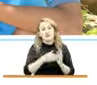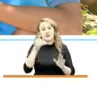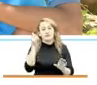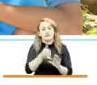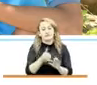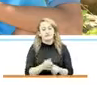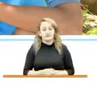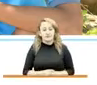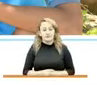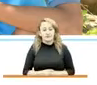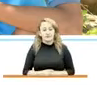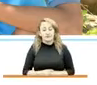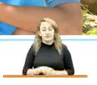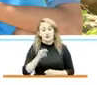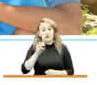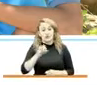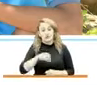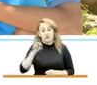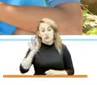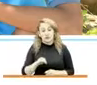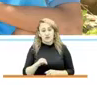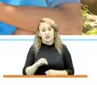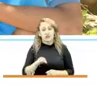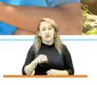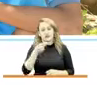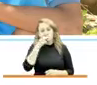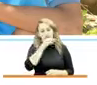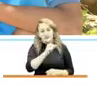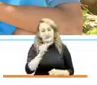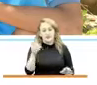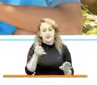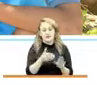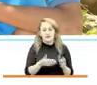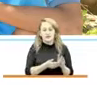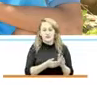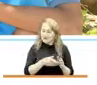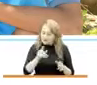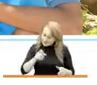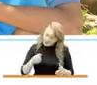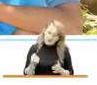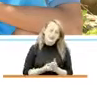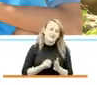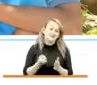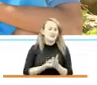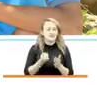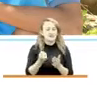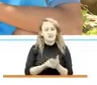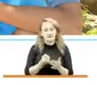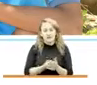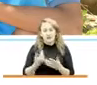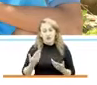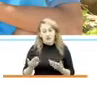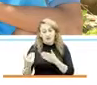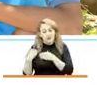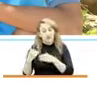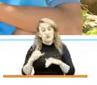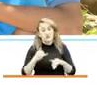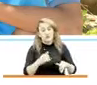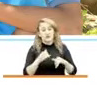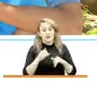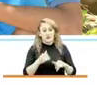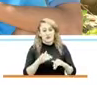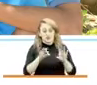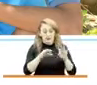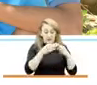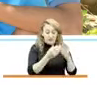de los cuales 80% fue ejercido contra niñas. Aquí tenemos que seguir trabajando, repetimos, en el marco de la corresponsabilidad, familia,